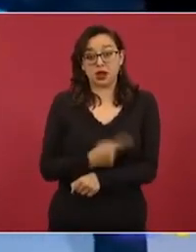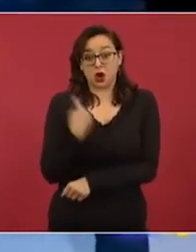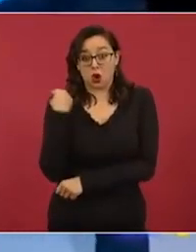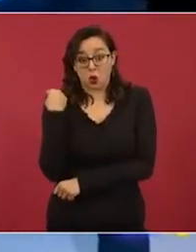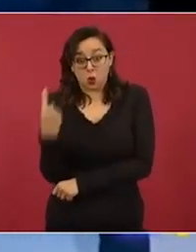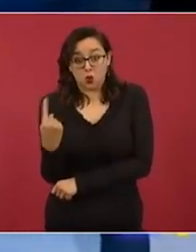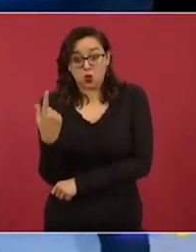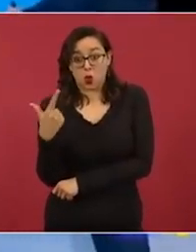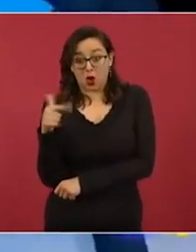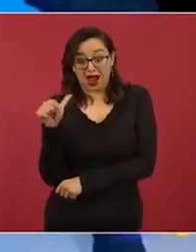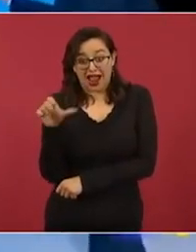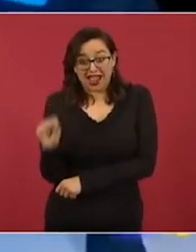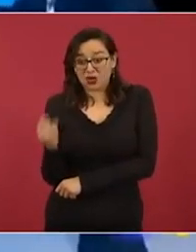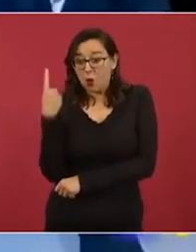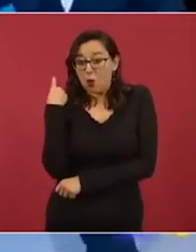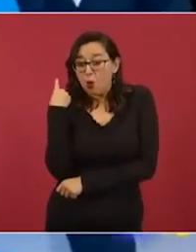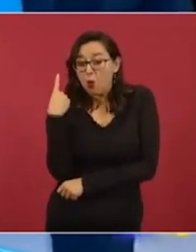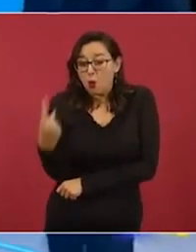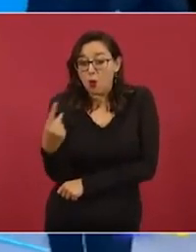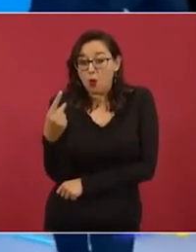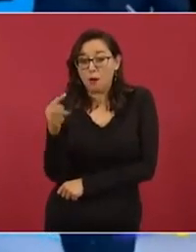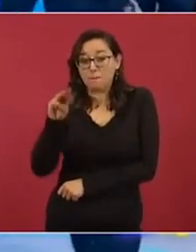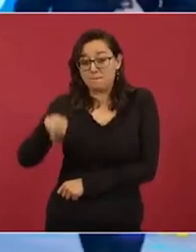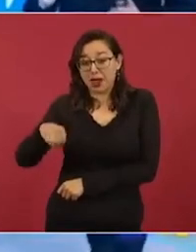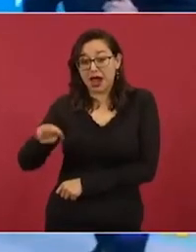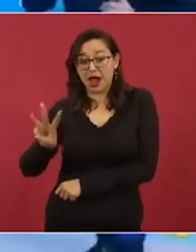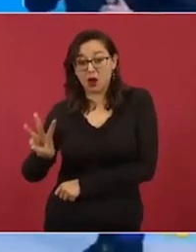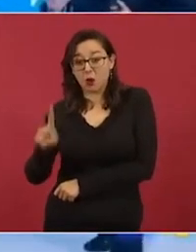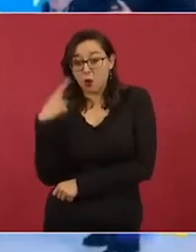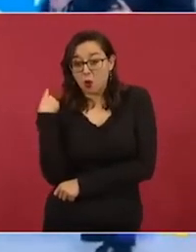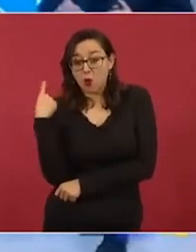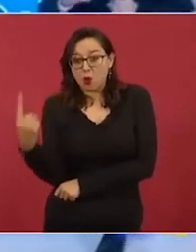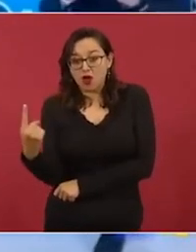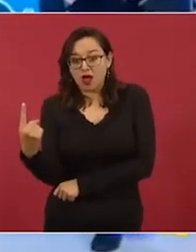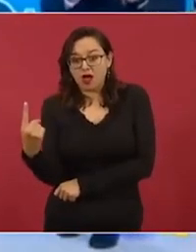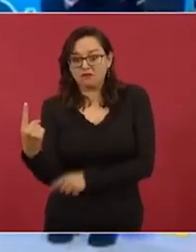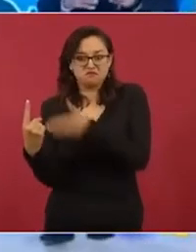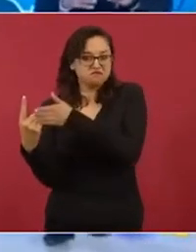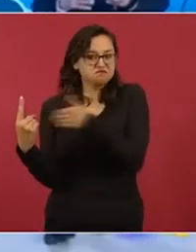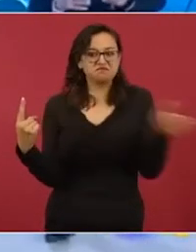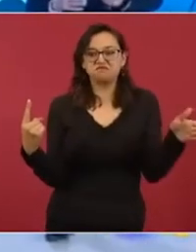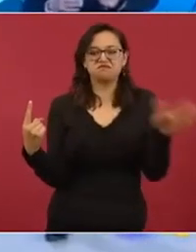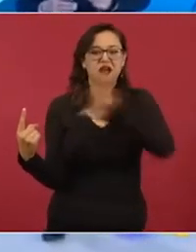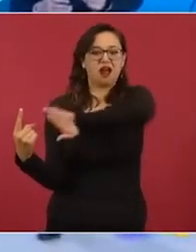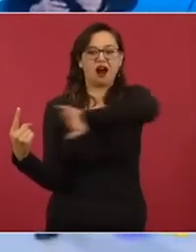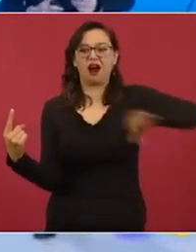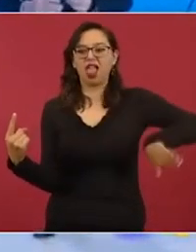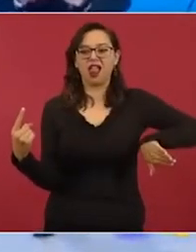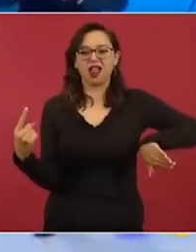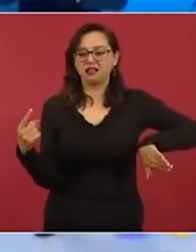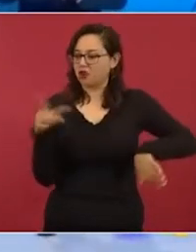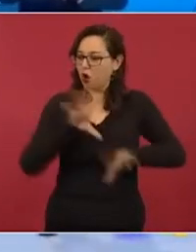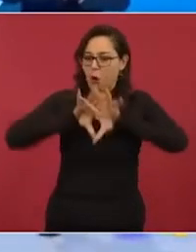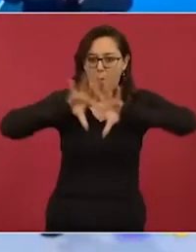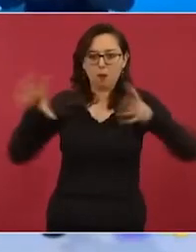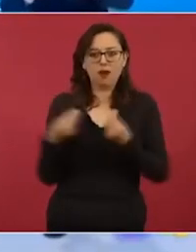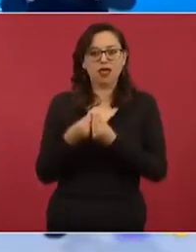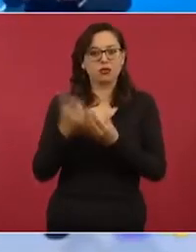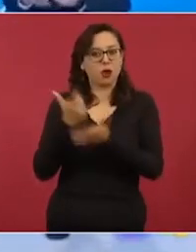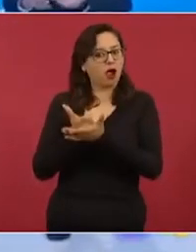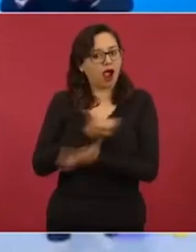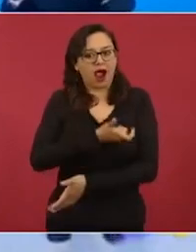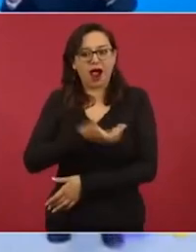uno solo, de gas, toda la factura se paga a precio de gas. Este es el sistema marginalista, porque,